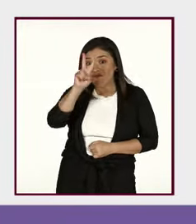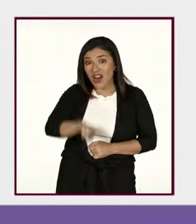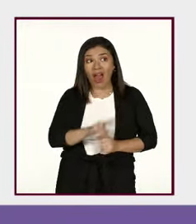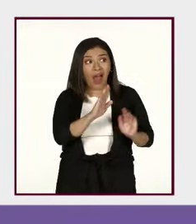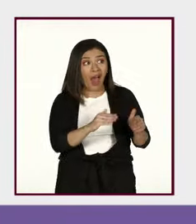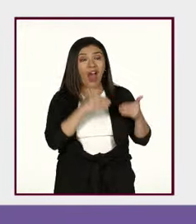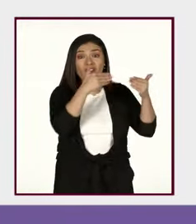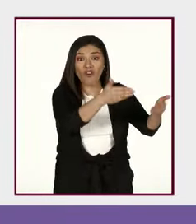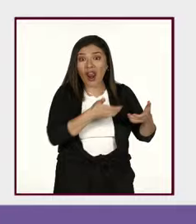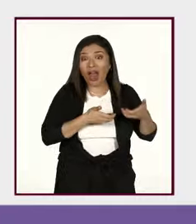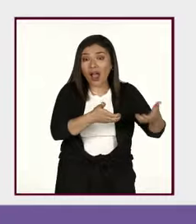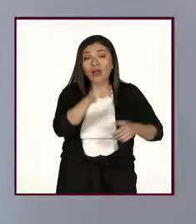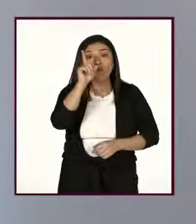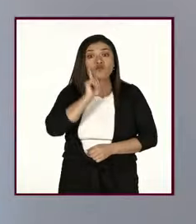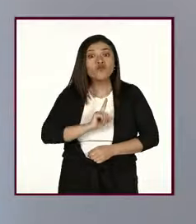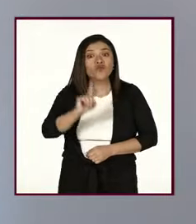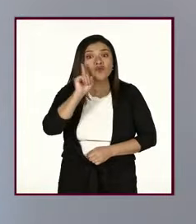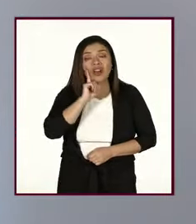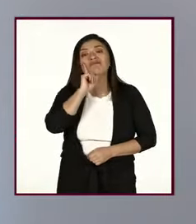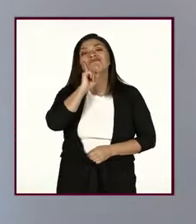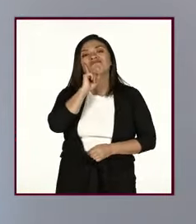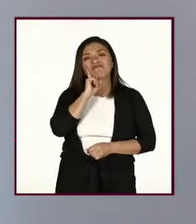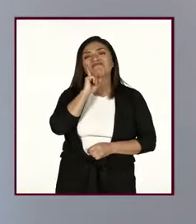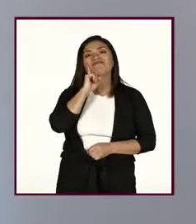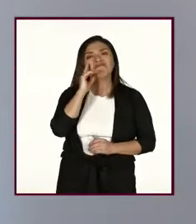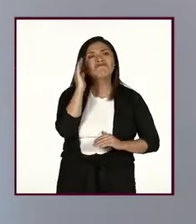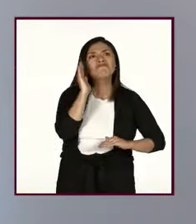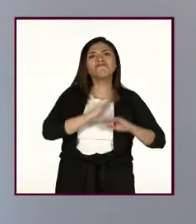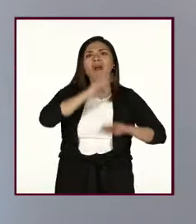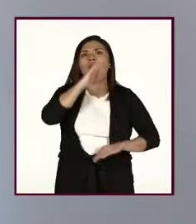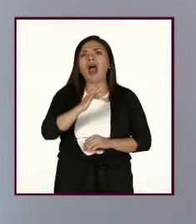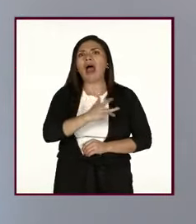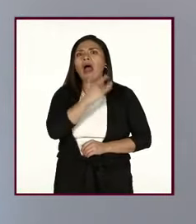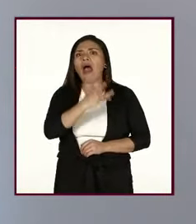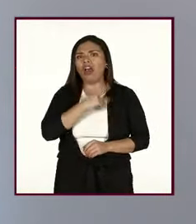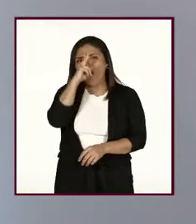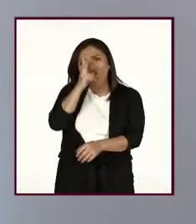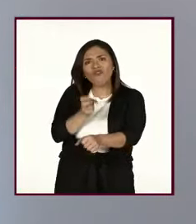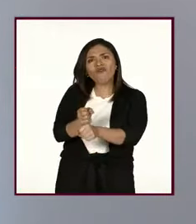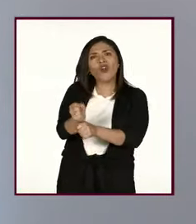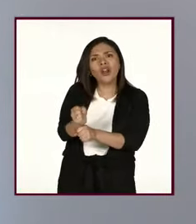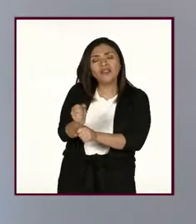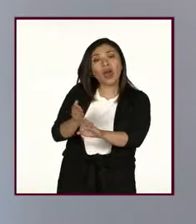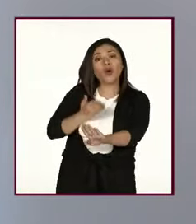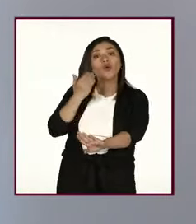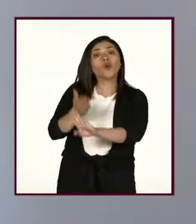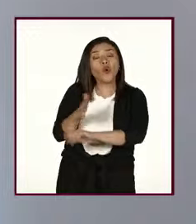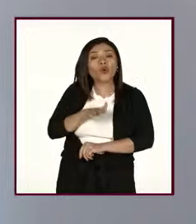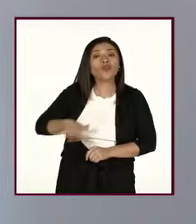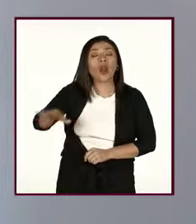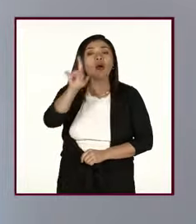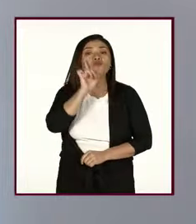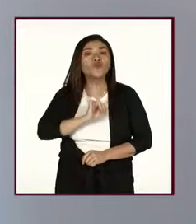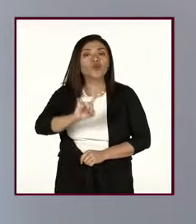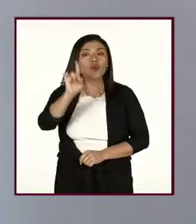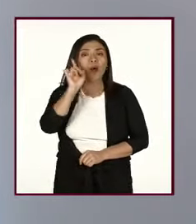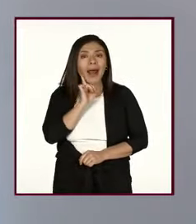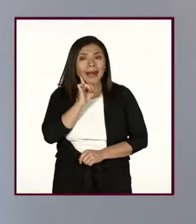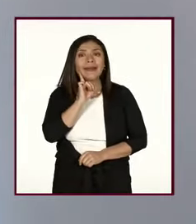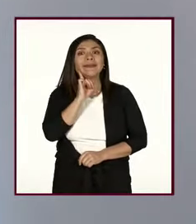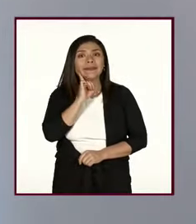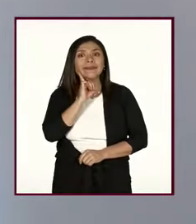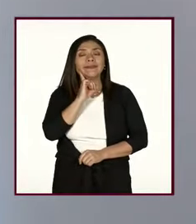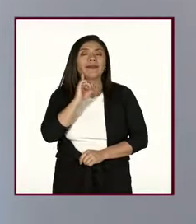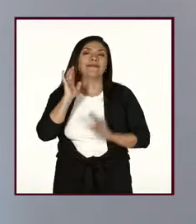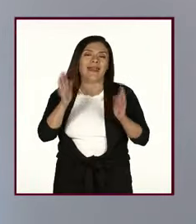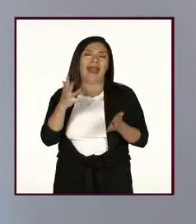las mujeres se ha incrementado la violencia en contra de las mujeres que